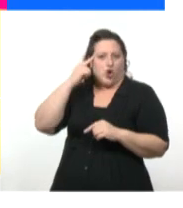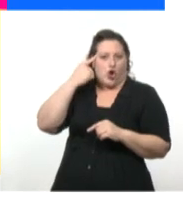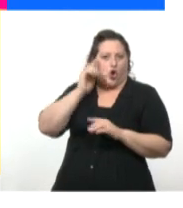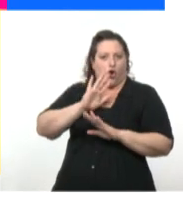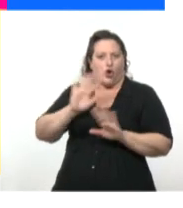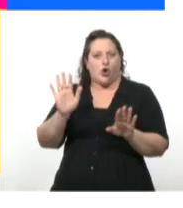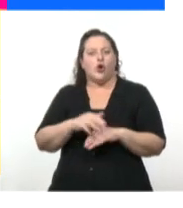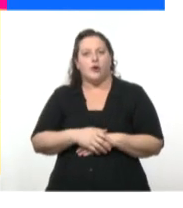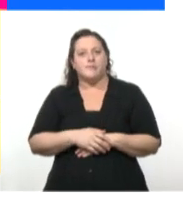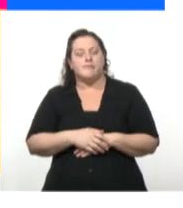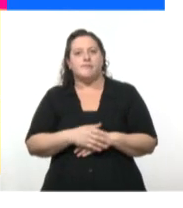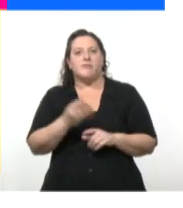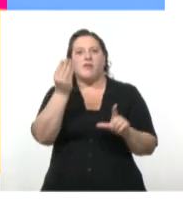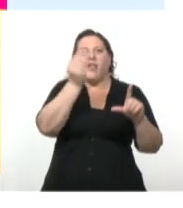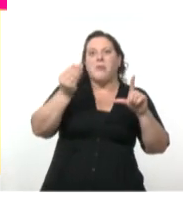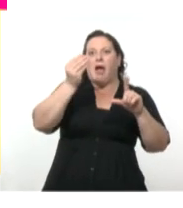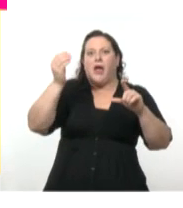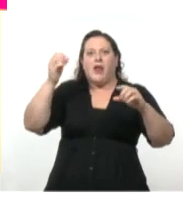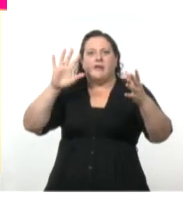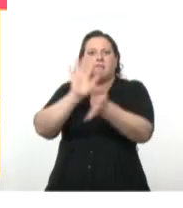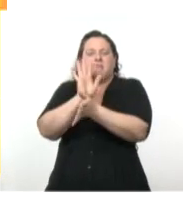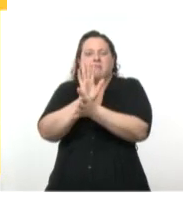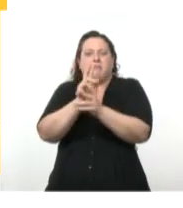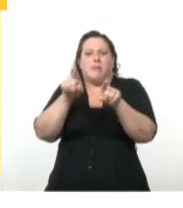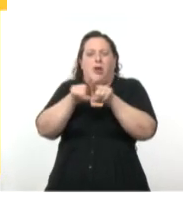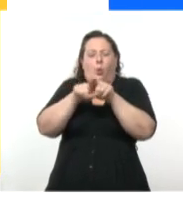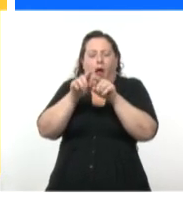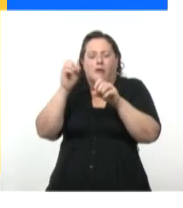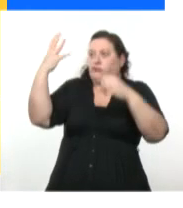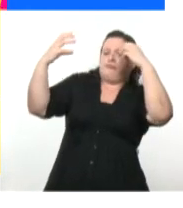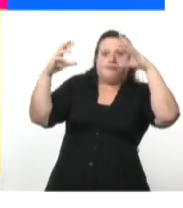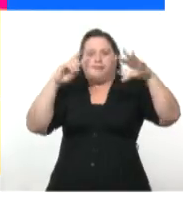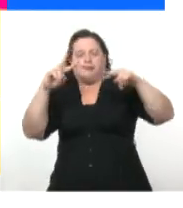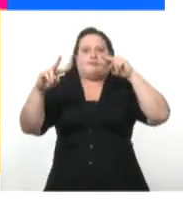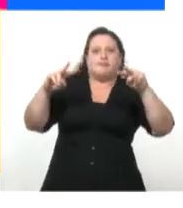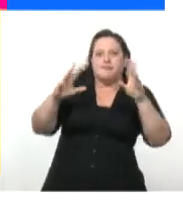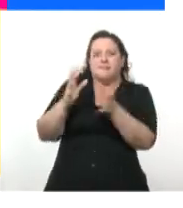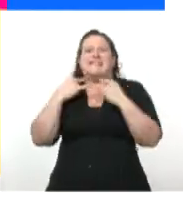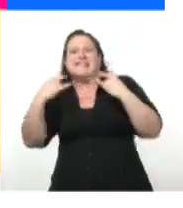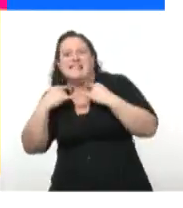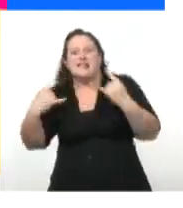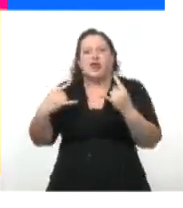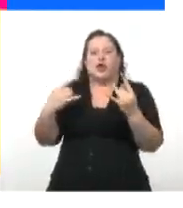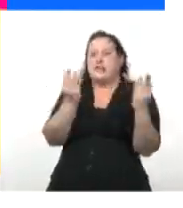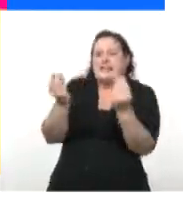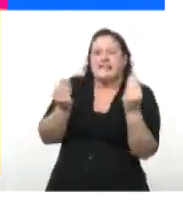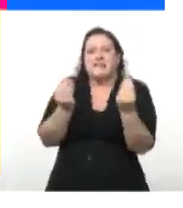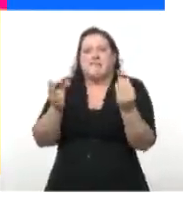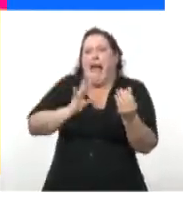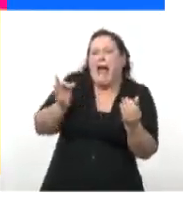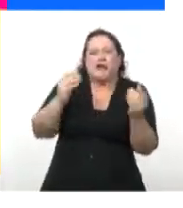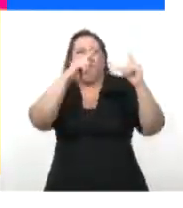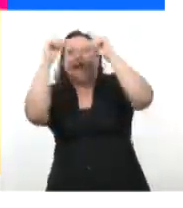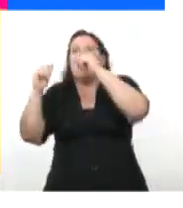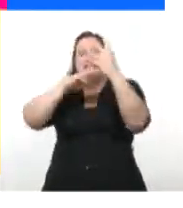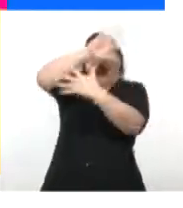Imágenes súbitas, como fogonazos, gritos desgarrados, estallidos, terrores sin nombre, años, fechas girando,